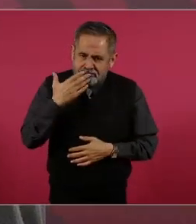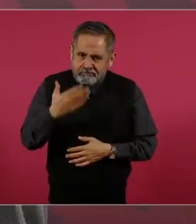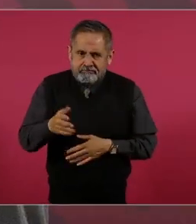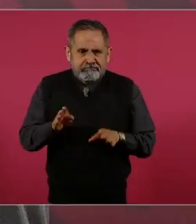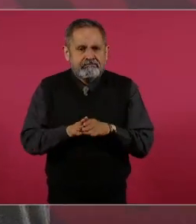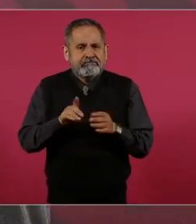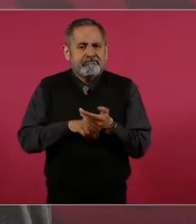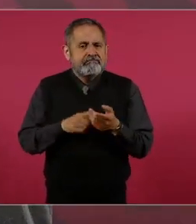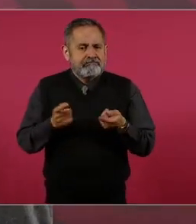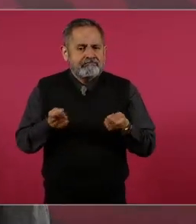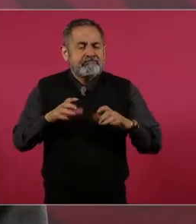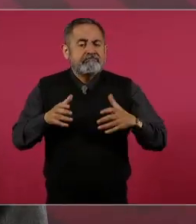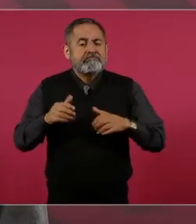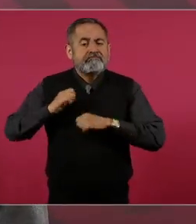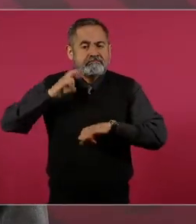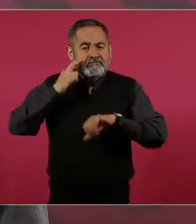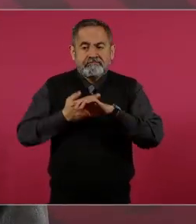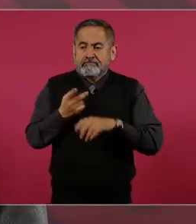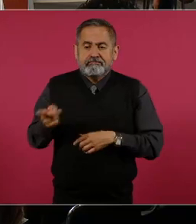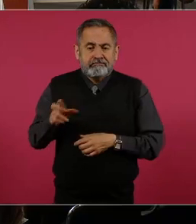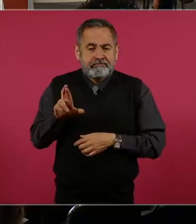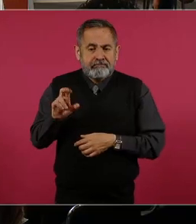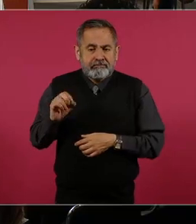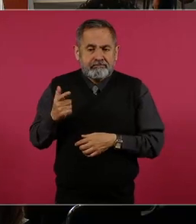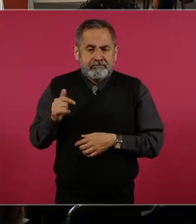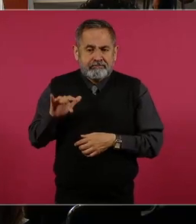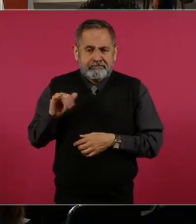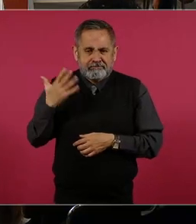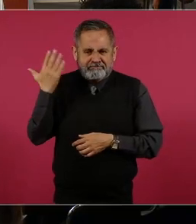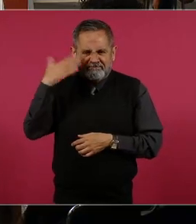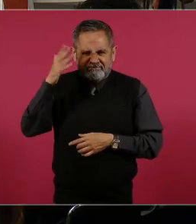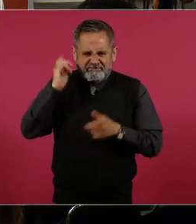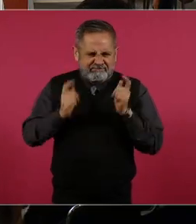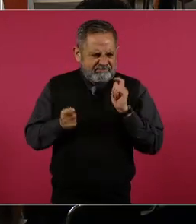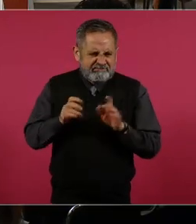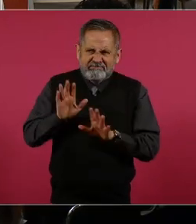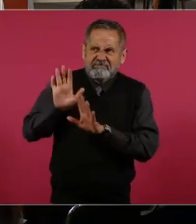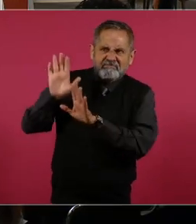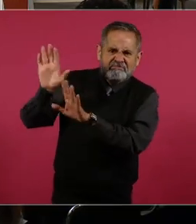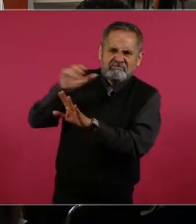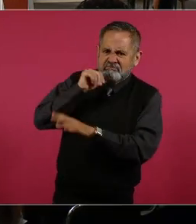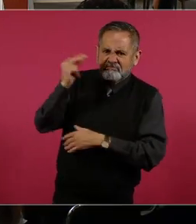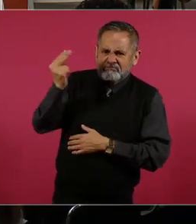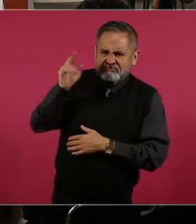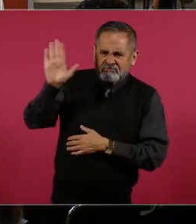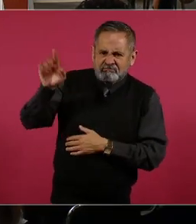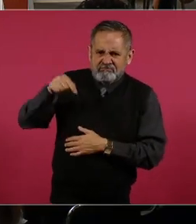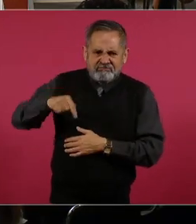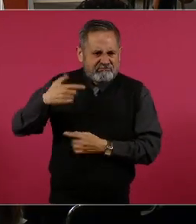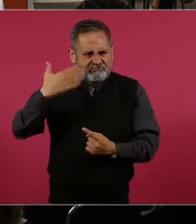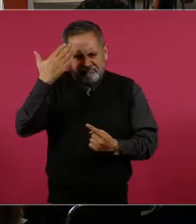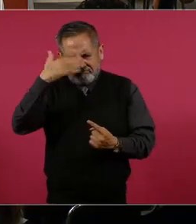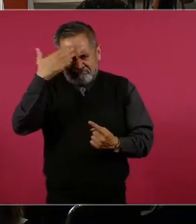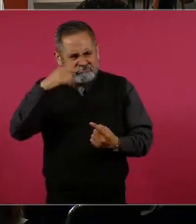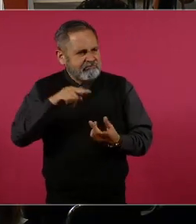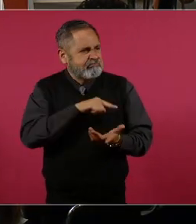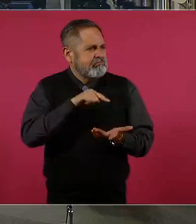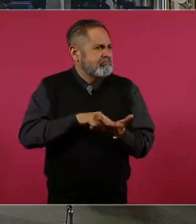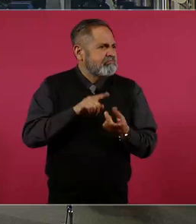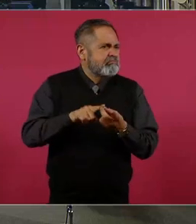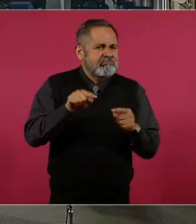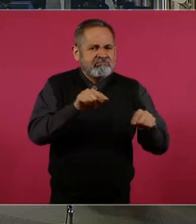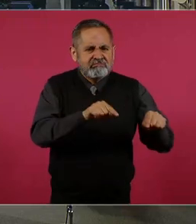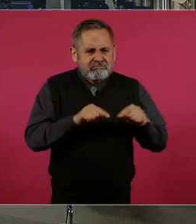Rogelio, y sabe incluso qué